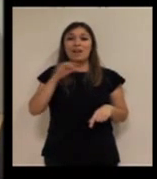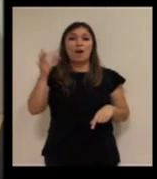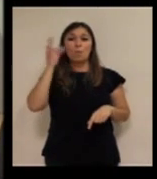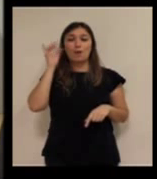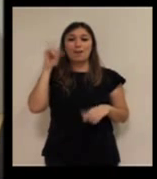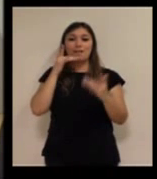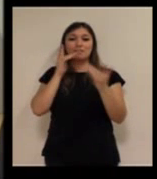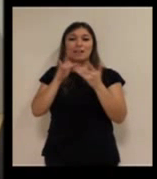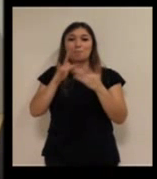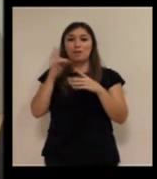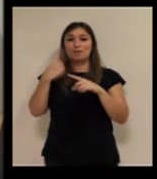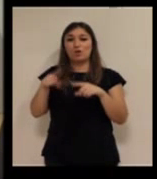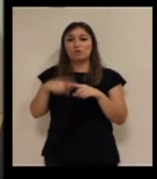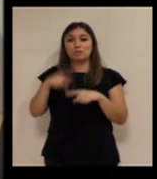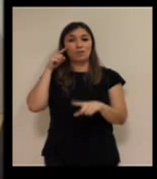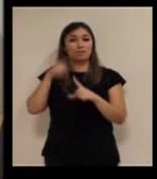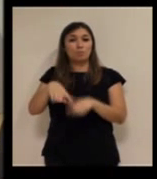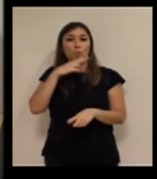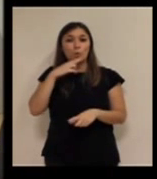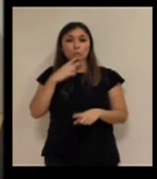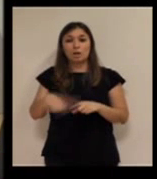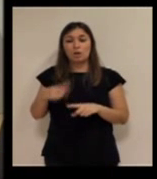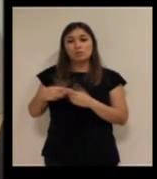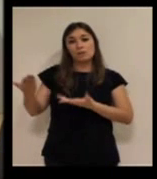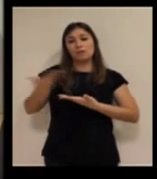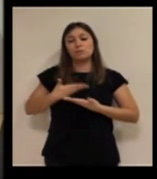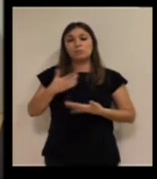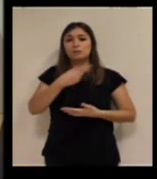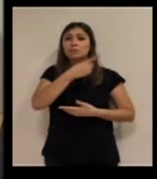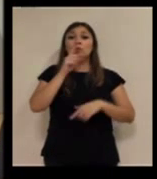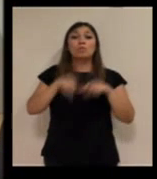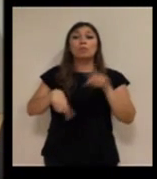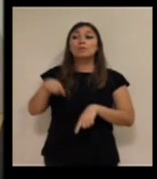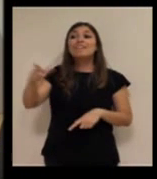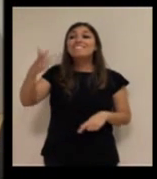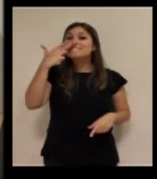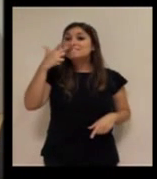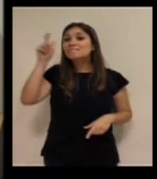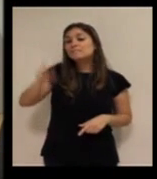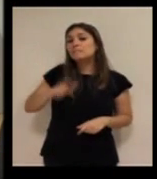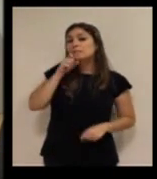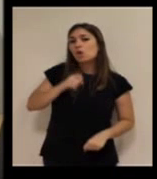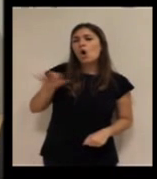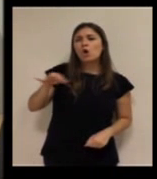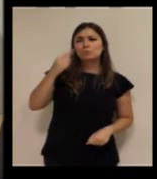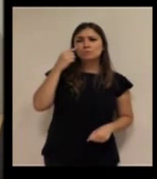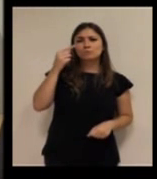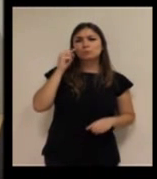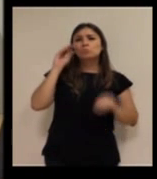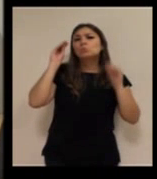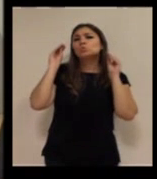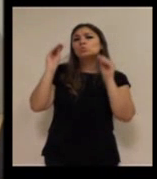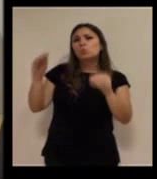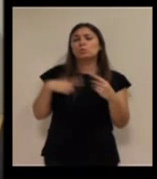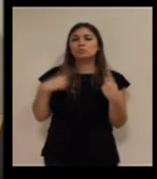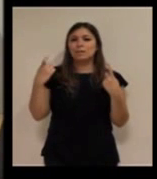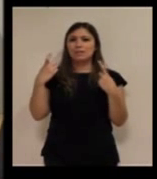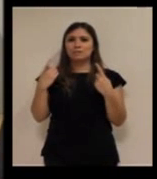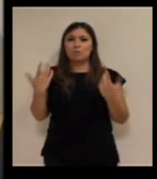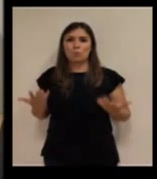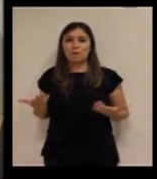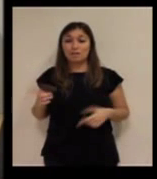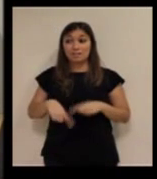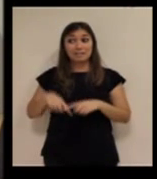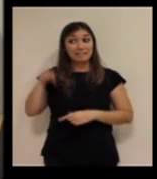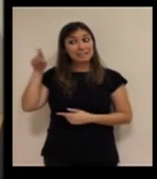de preguntar al cual tiene interesado o de observar cuáles son sus necesidades.